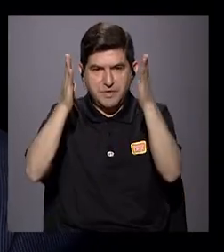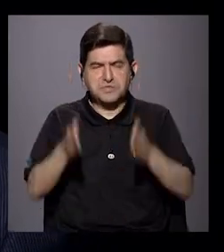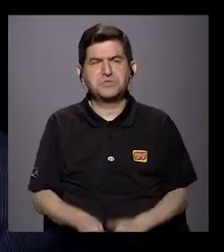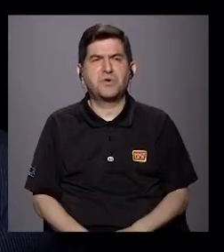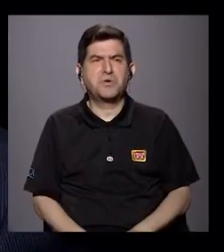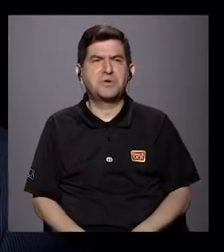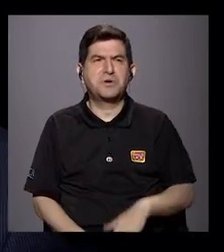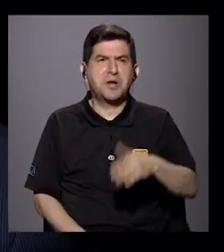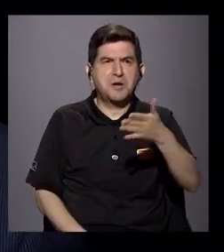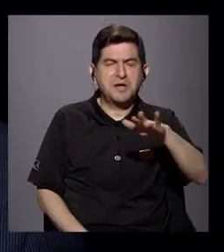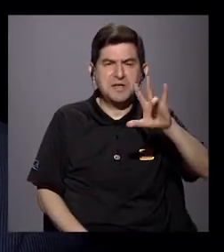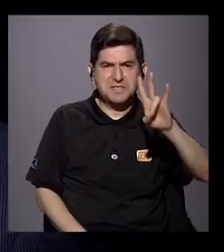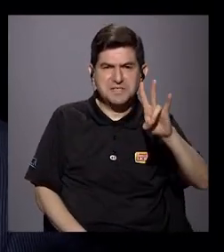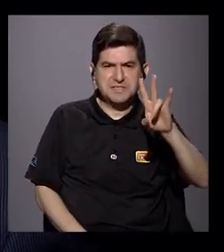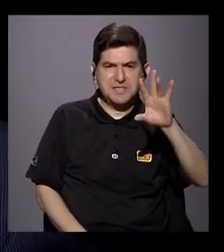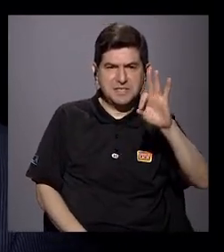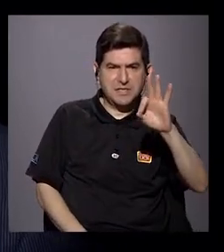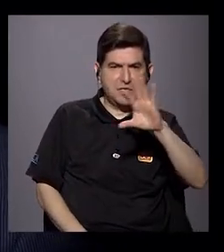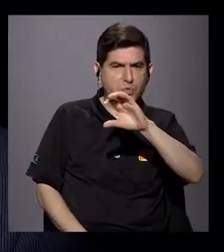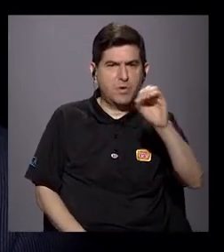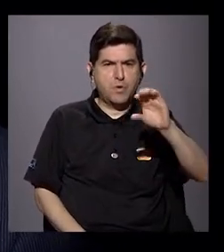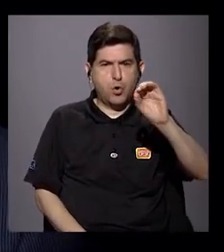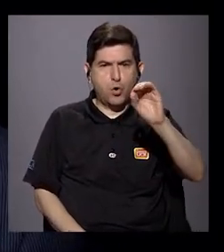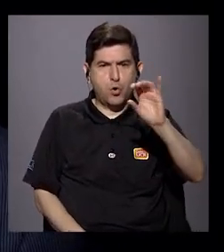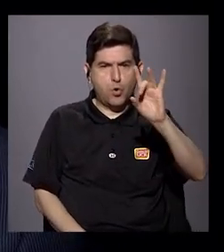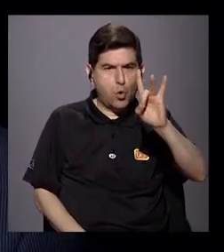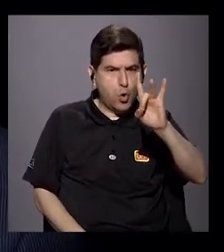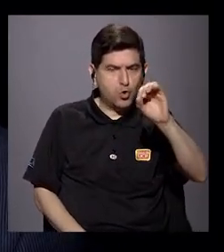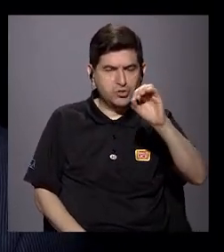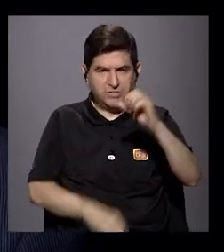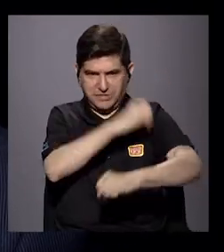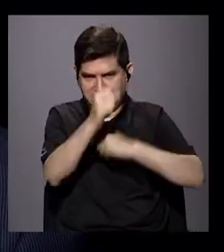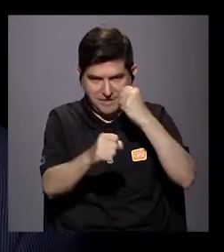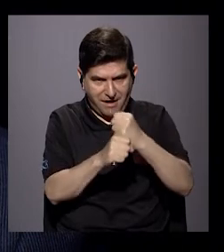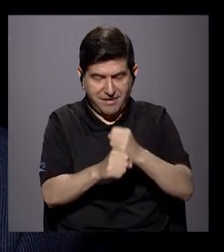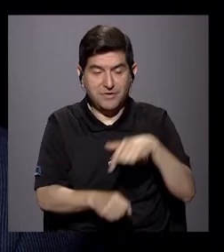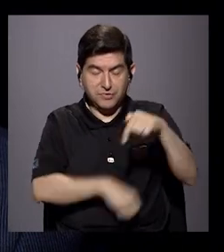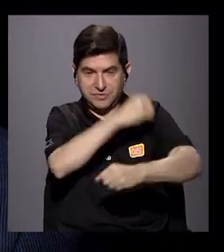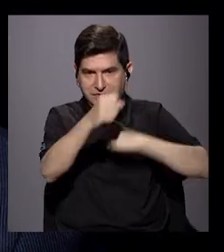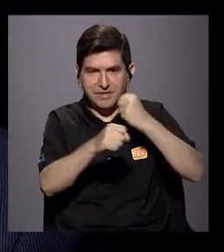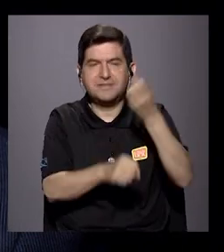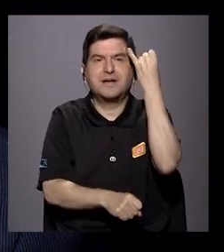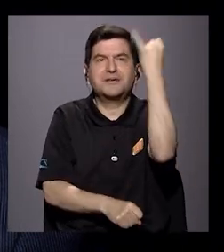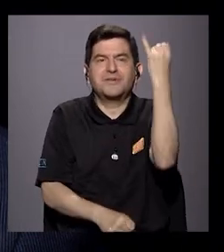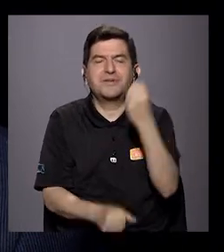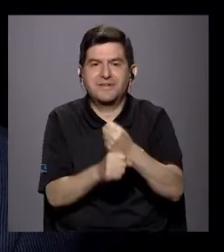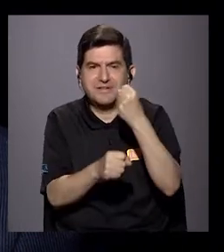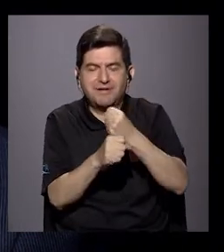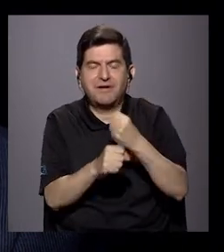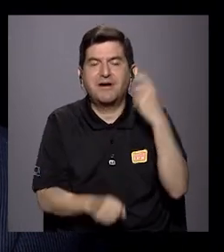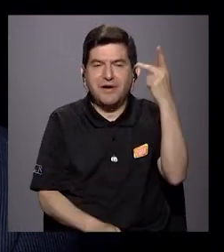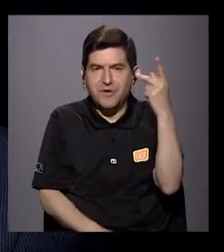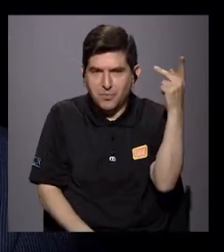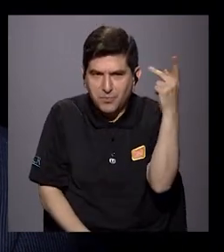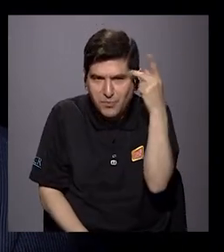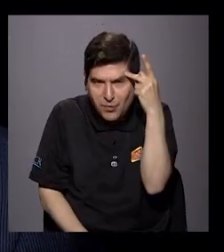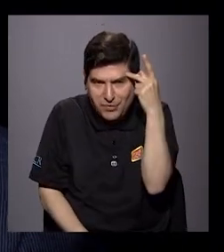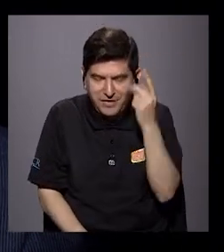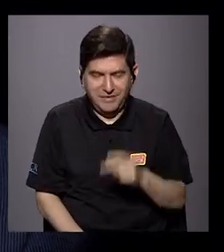79, 80 años. Ese es uno de los puntos fundamentales y este año la idea es trabajar en una política